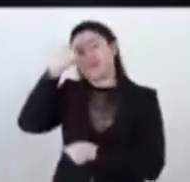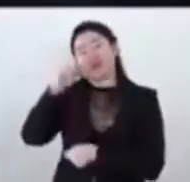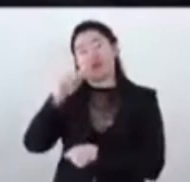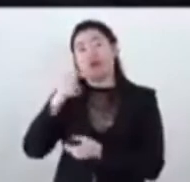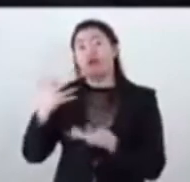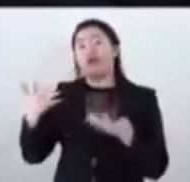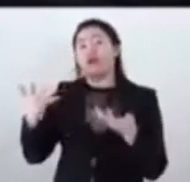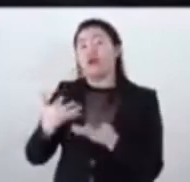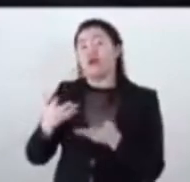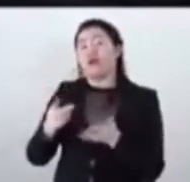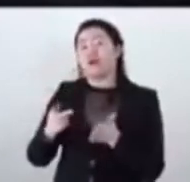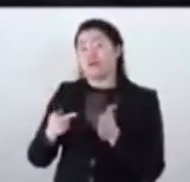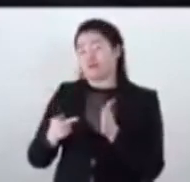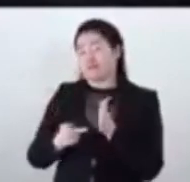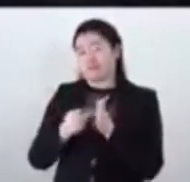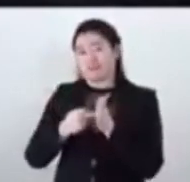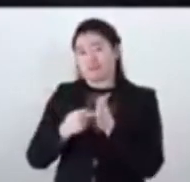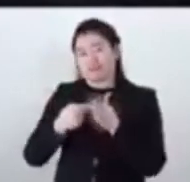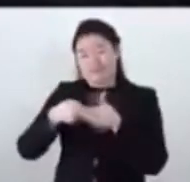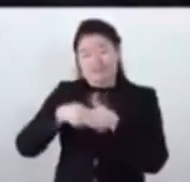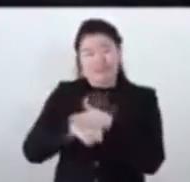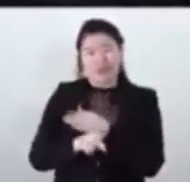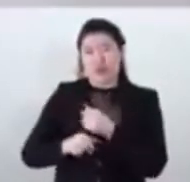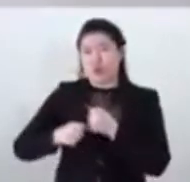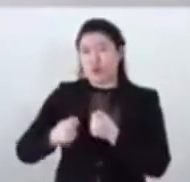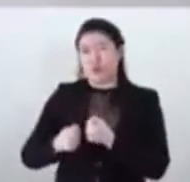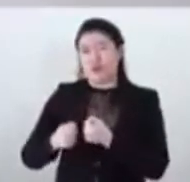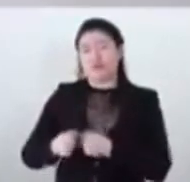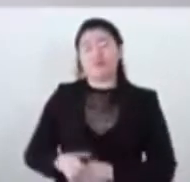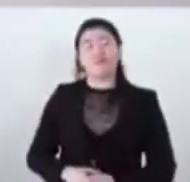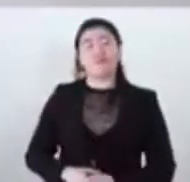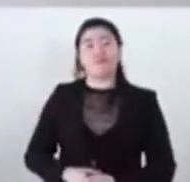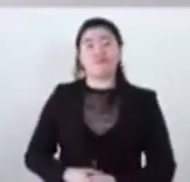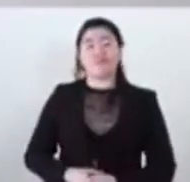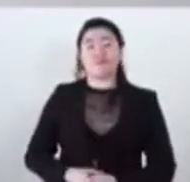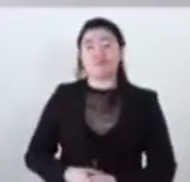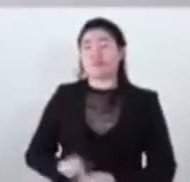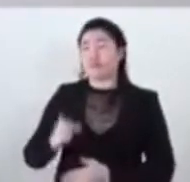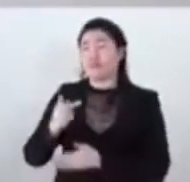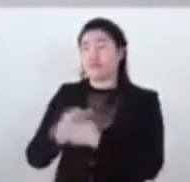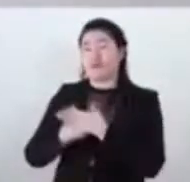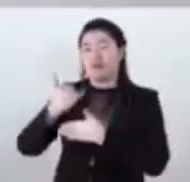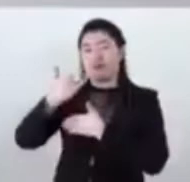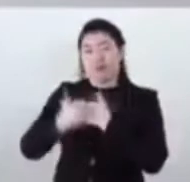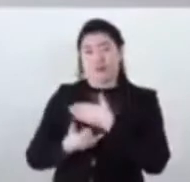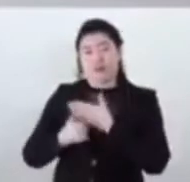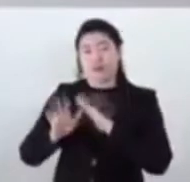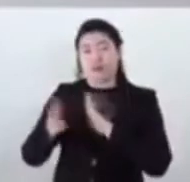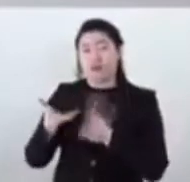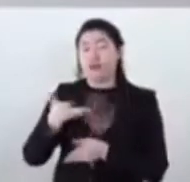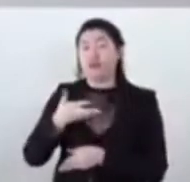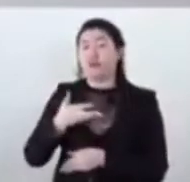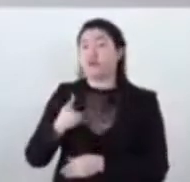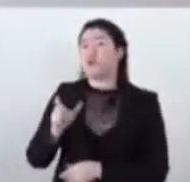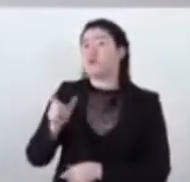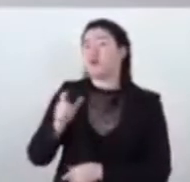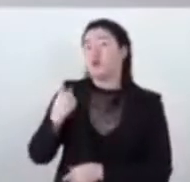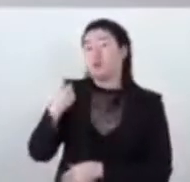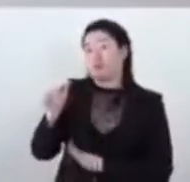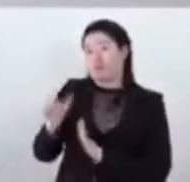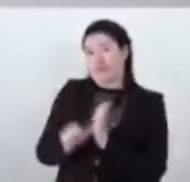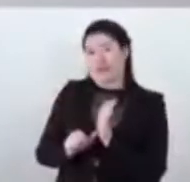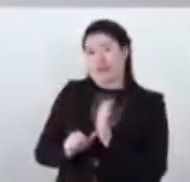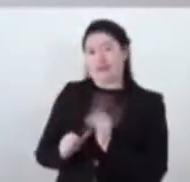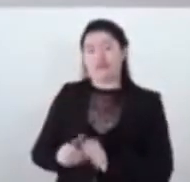de la línea 12 del metro. Este proyecto ejecutivo estará listo en alrededor de un mes.